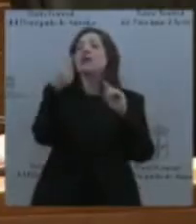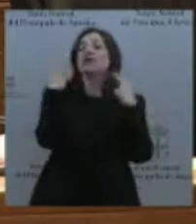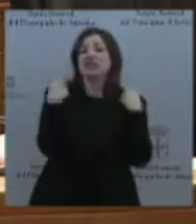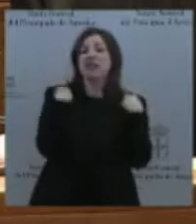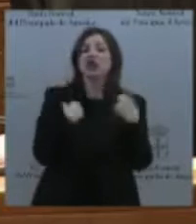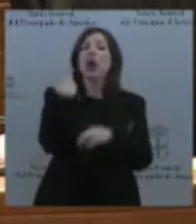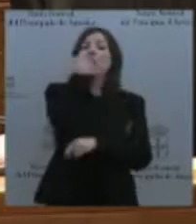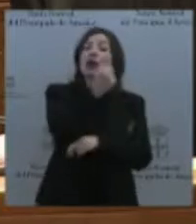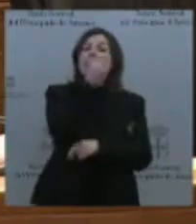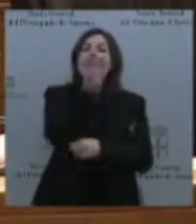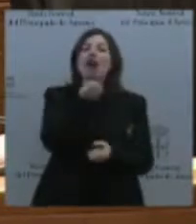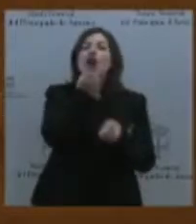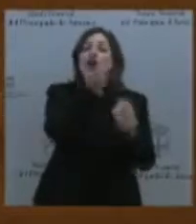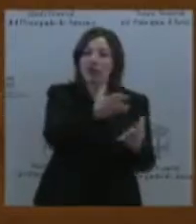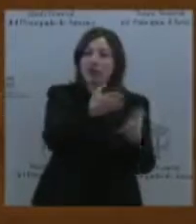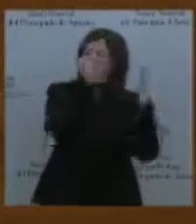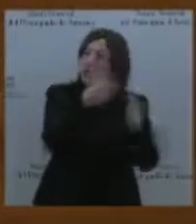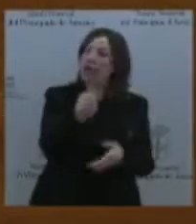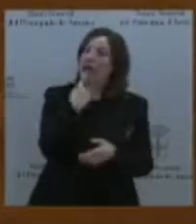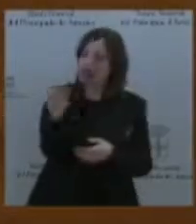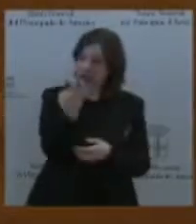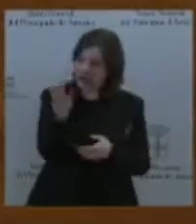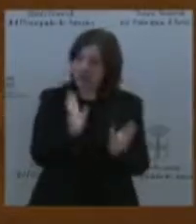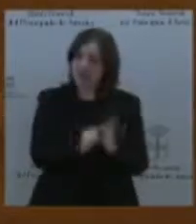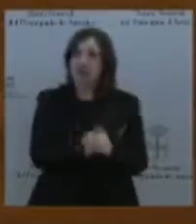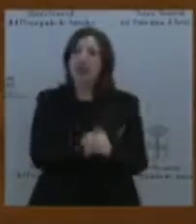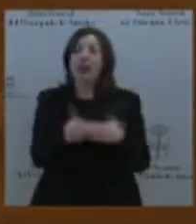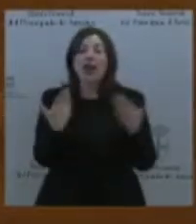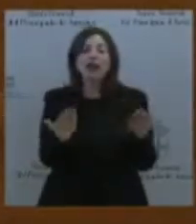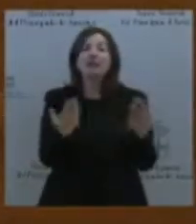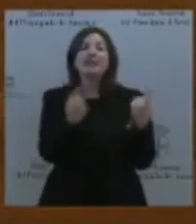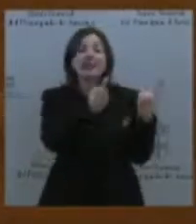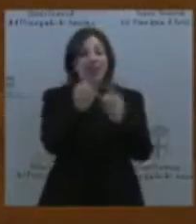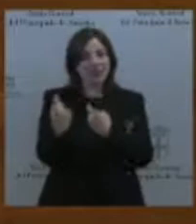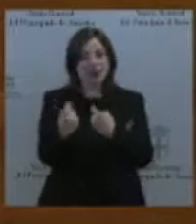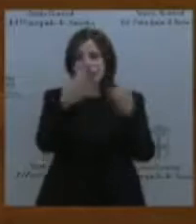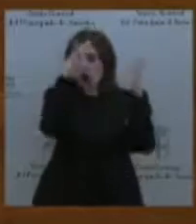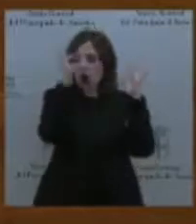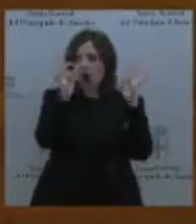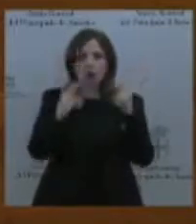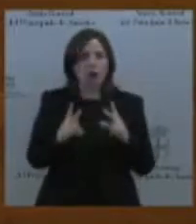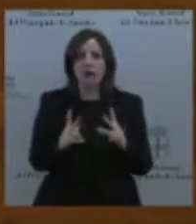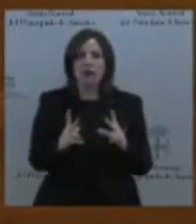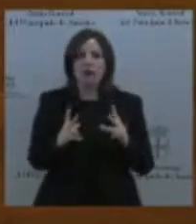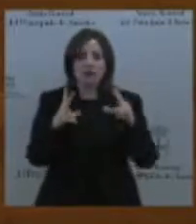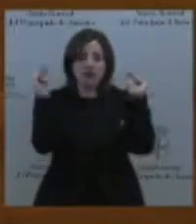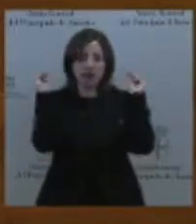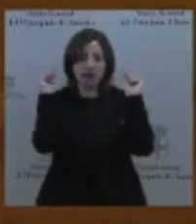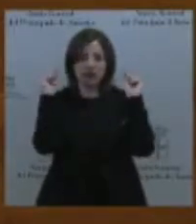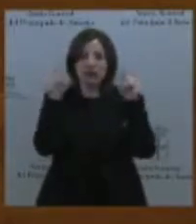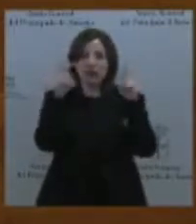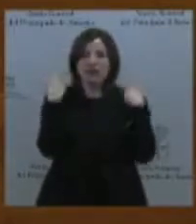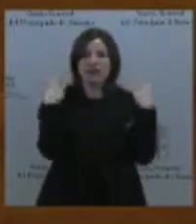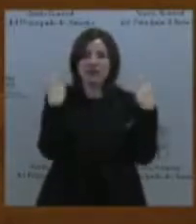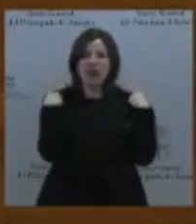diciendo. Entonces, es necesario, evidentemente, poner fin al dumping fiscal de facto y al pariso fiscal que hay en la